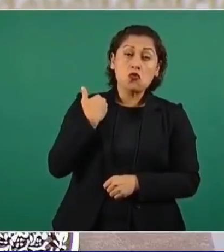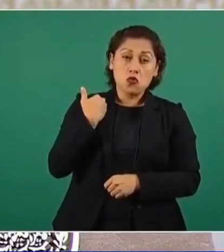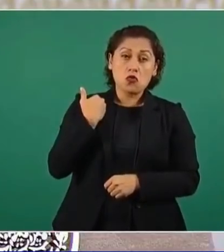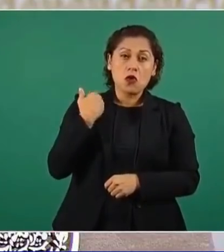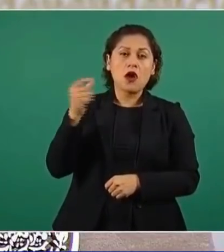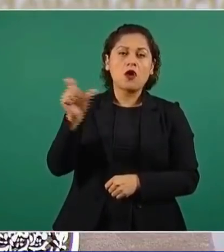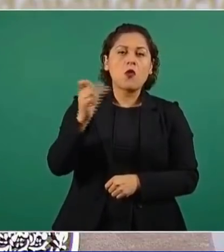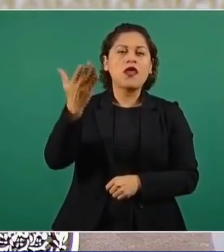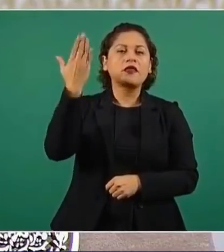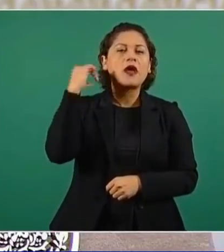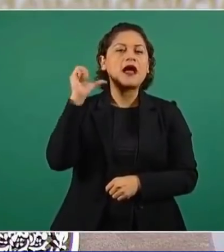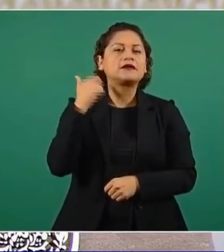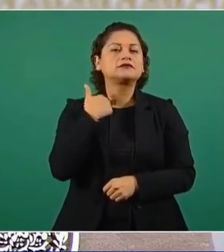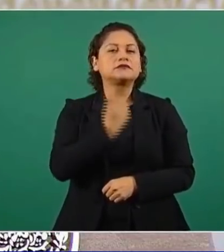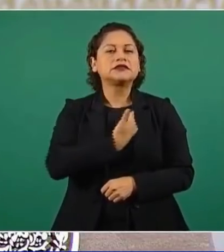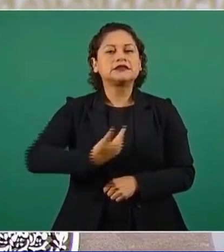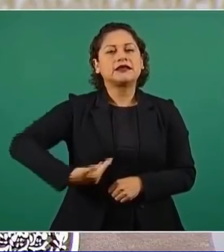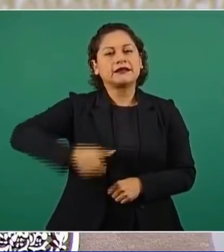Juárez.